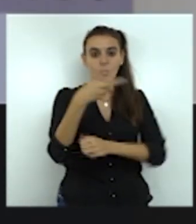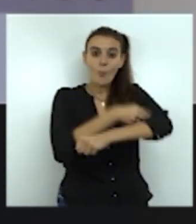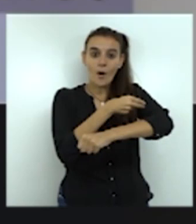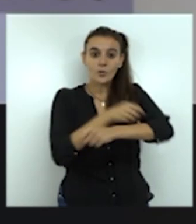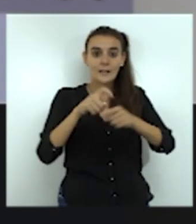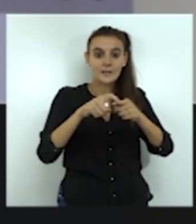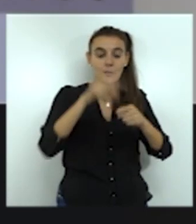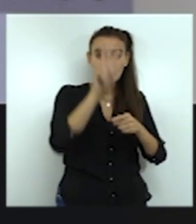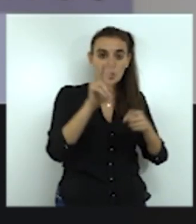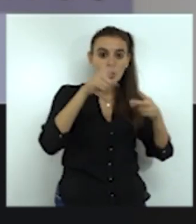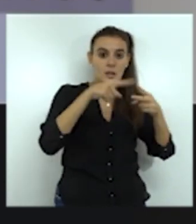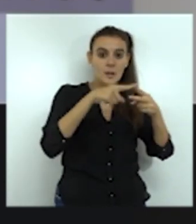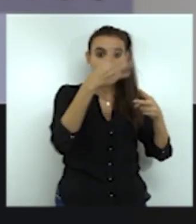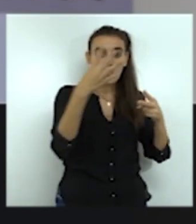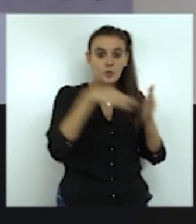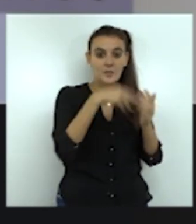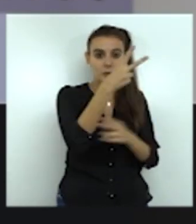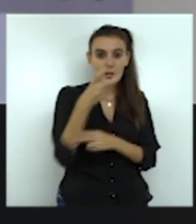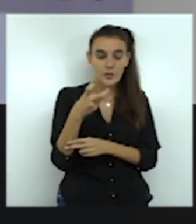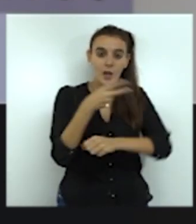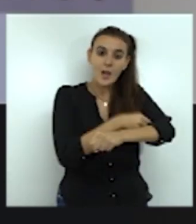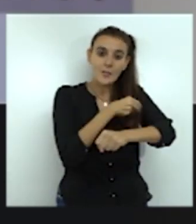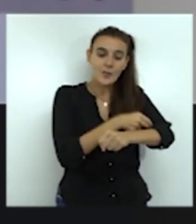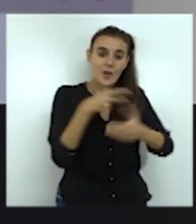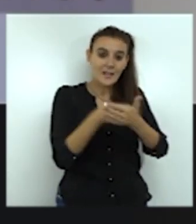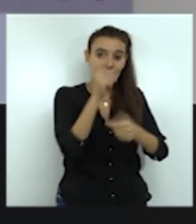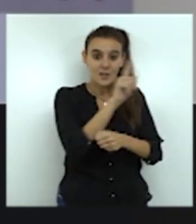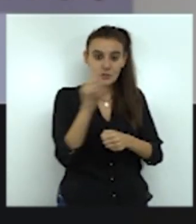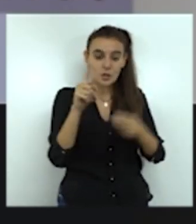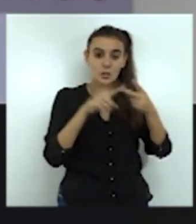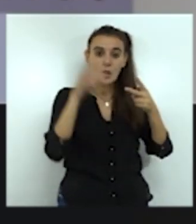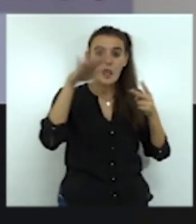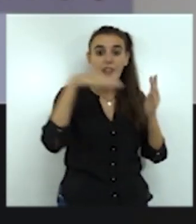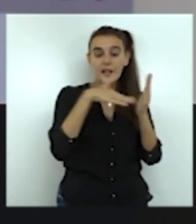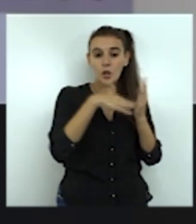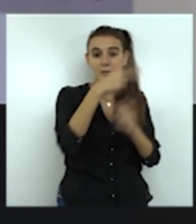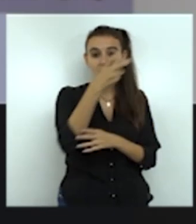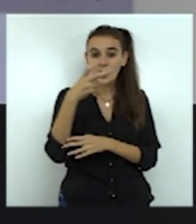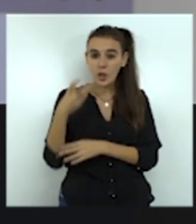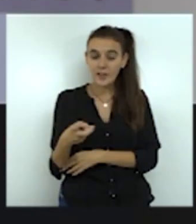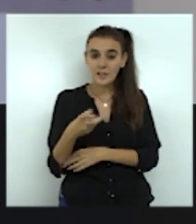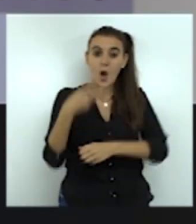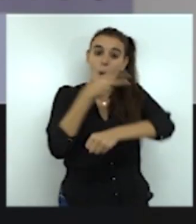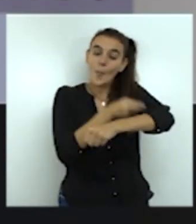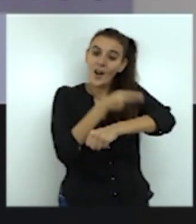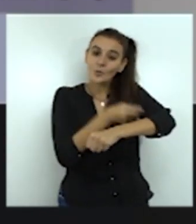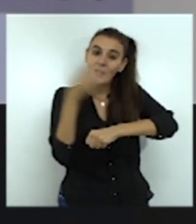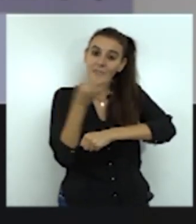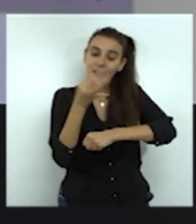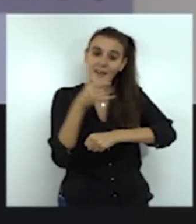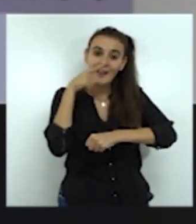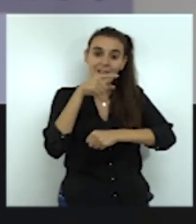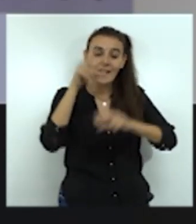una a 4.200 que son vacunas inactivadas y otras 5.200 vacunas que han crecido sobre huevo